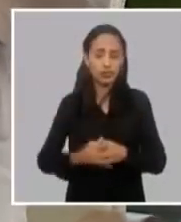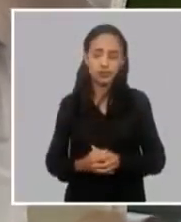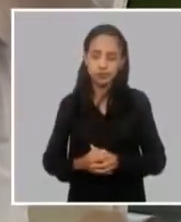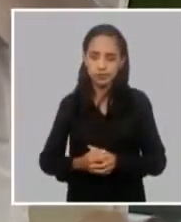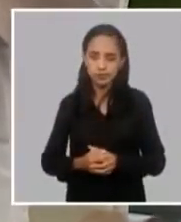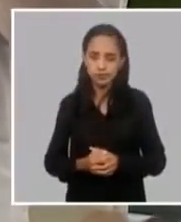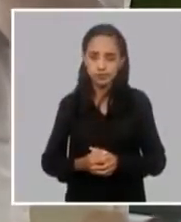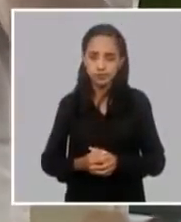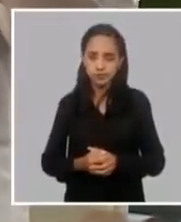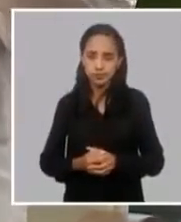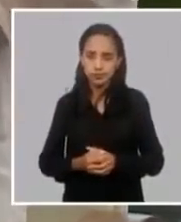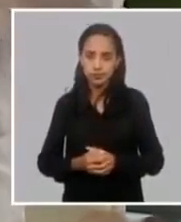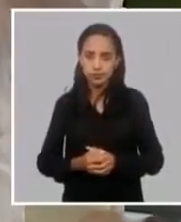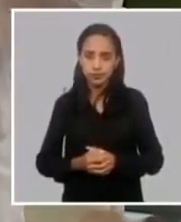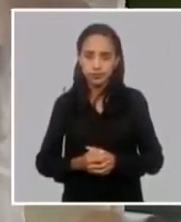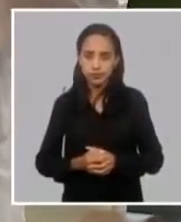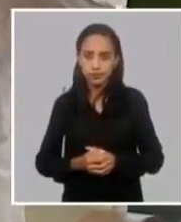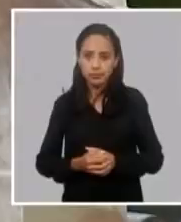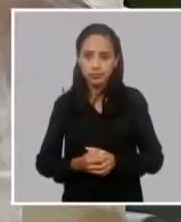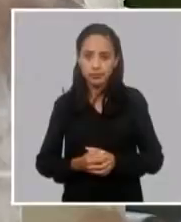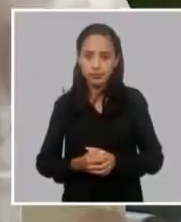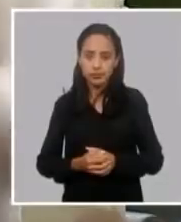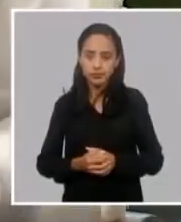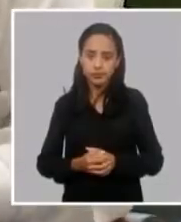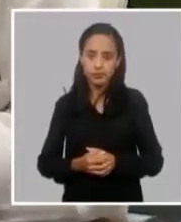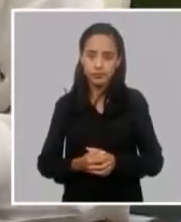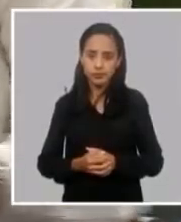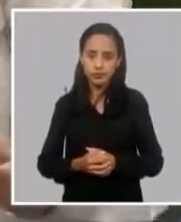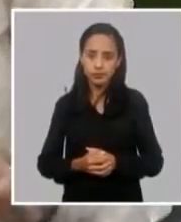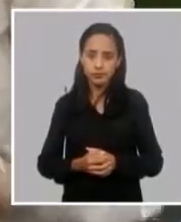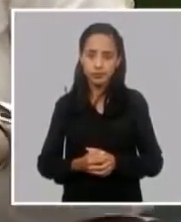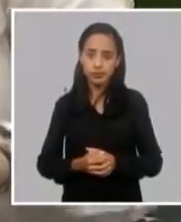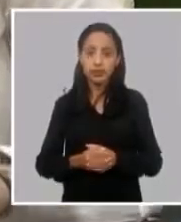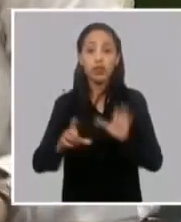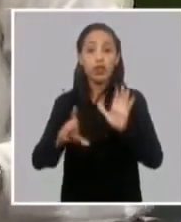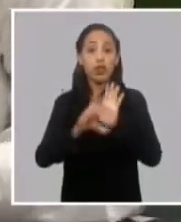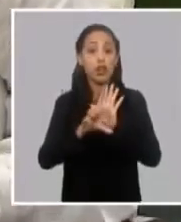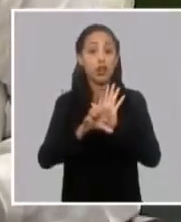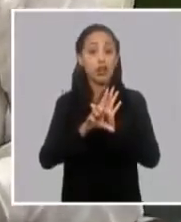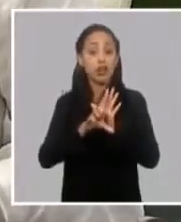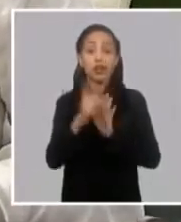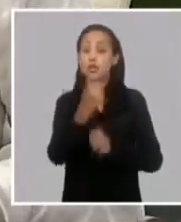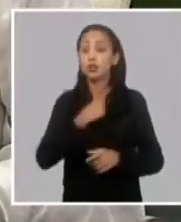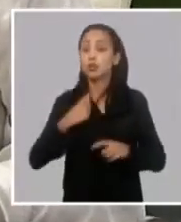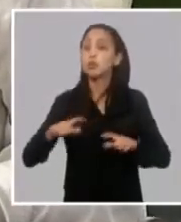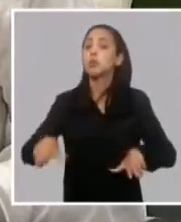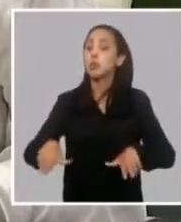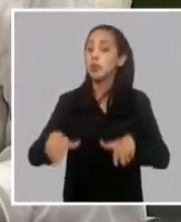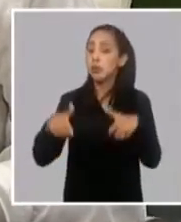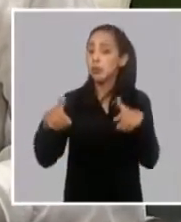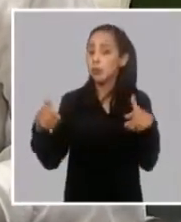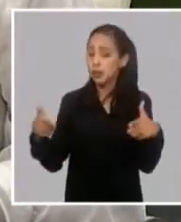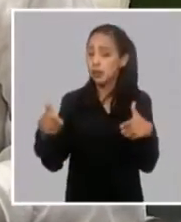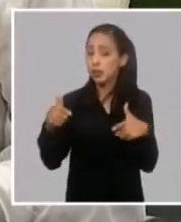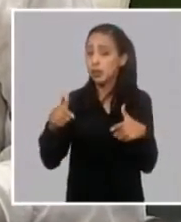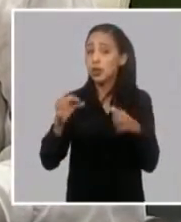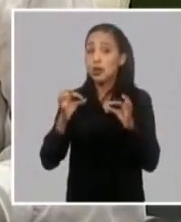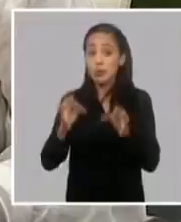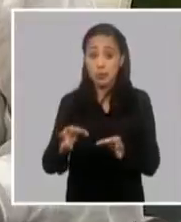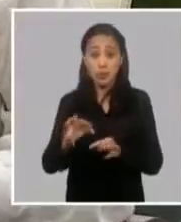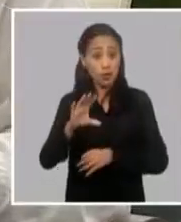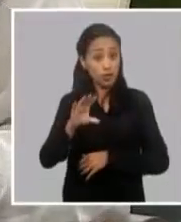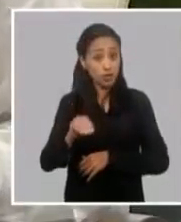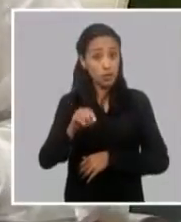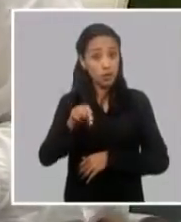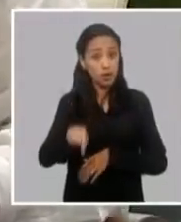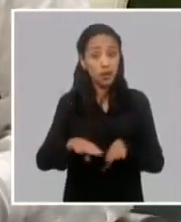entre el dueño la propiedad y la gestión y las normas jurídicas hemos cumplido con el cronograma que prometimos aquí en la mesa